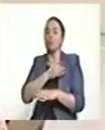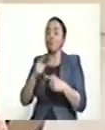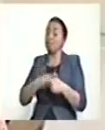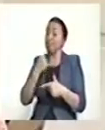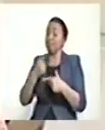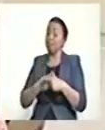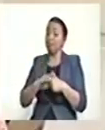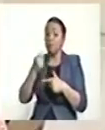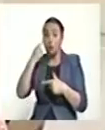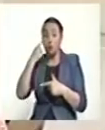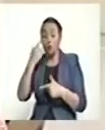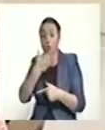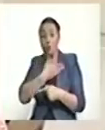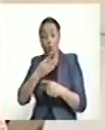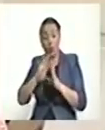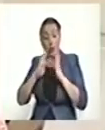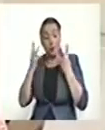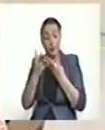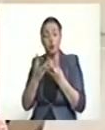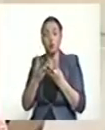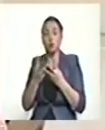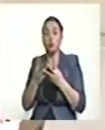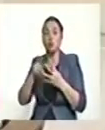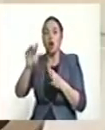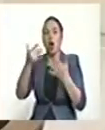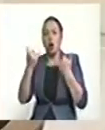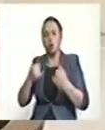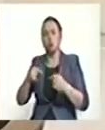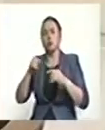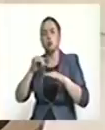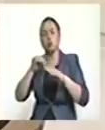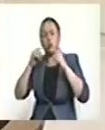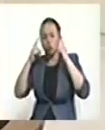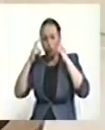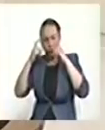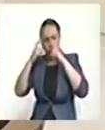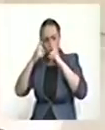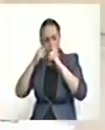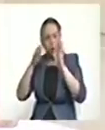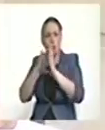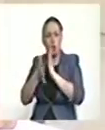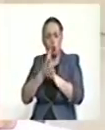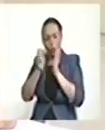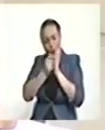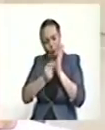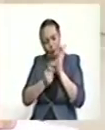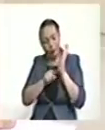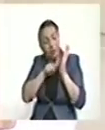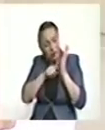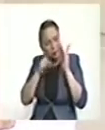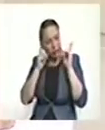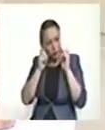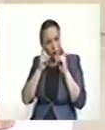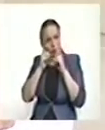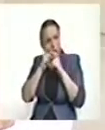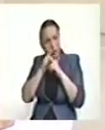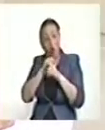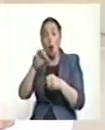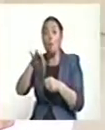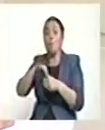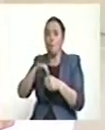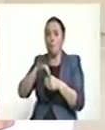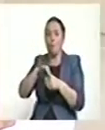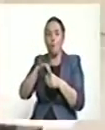señores senadores, los invito a que reflexionen sobre estas perlitas que les acabo de dejar. Si ustedes votan esto,